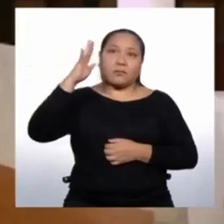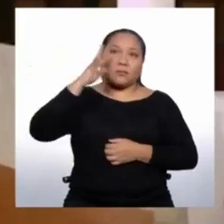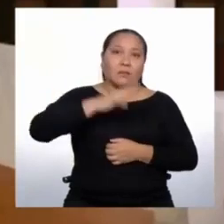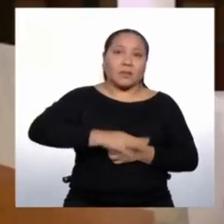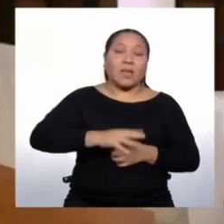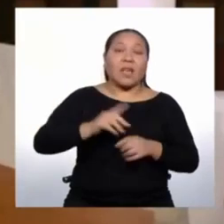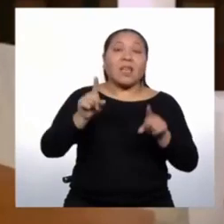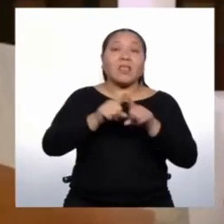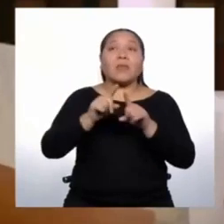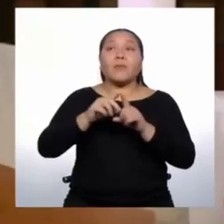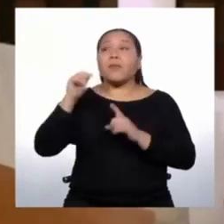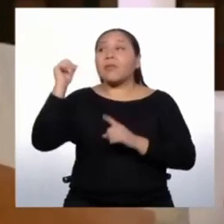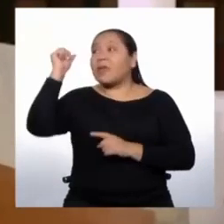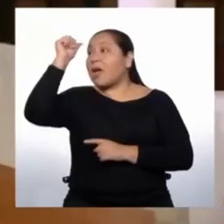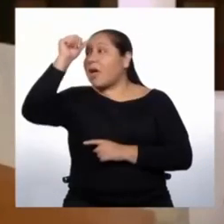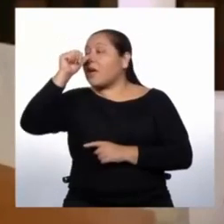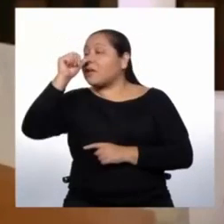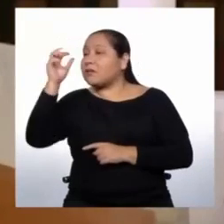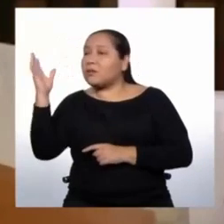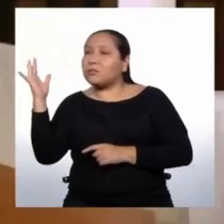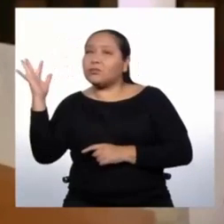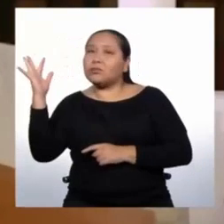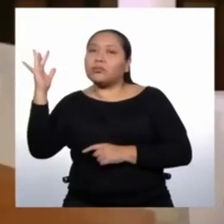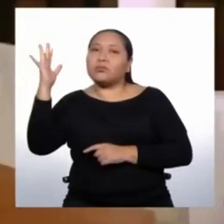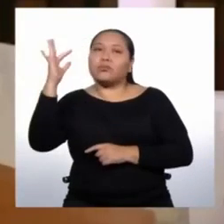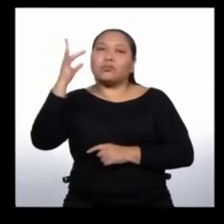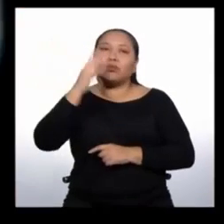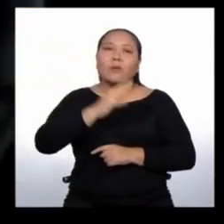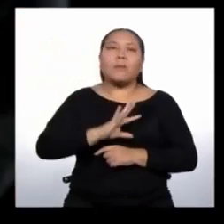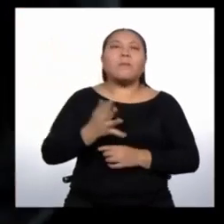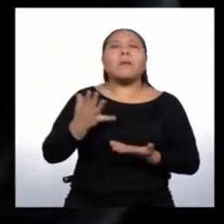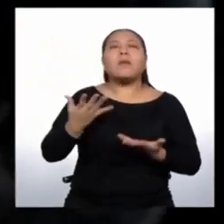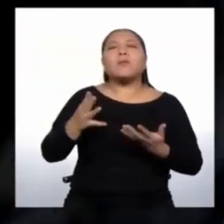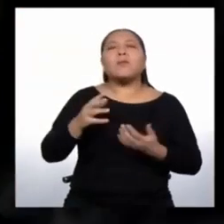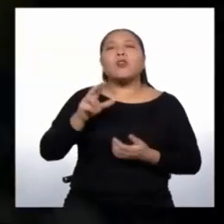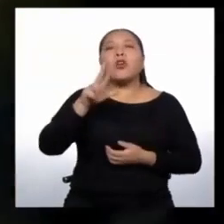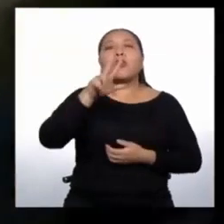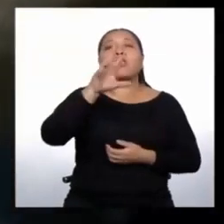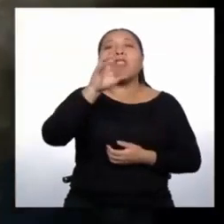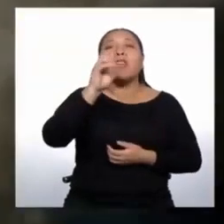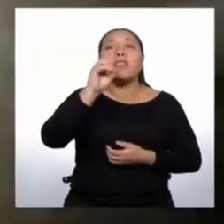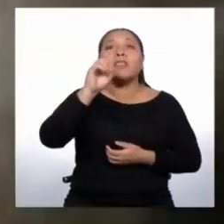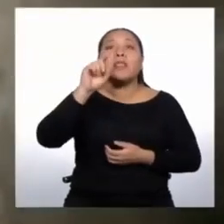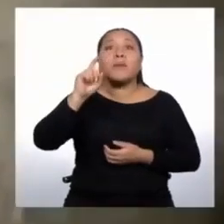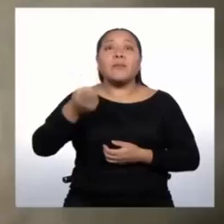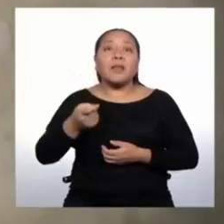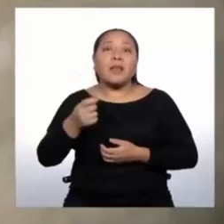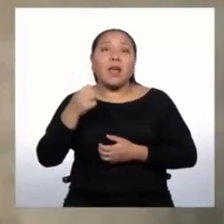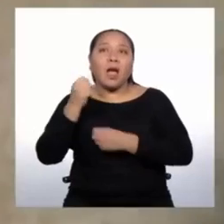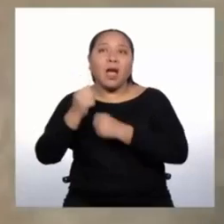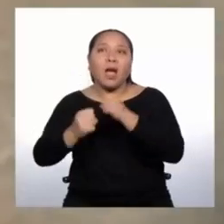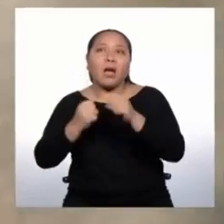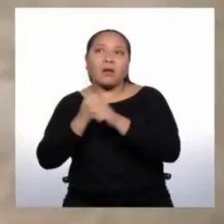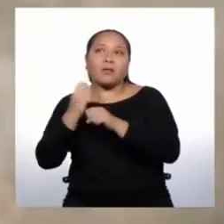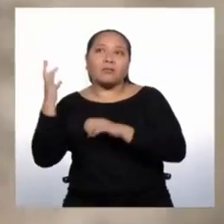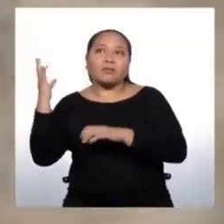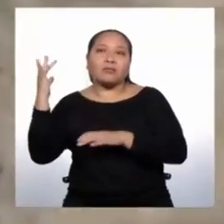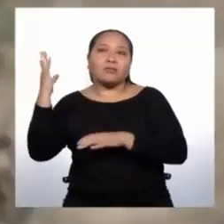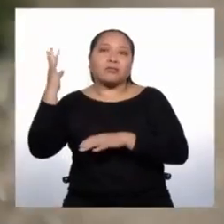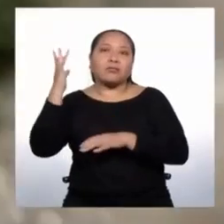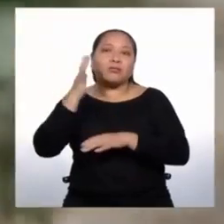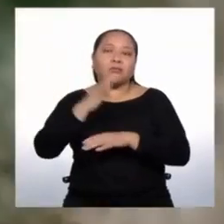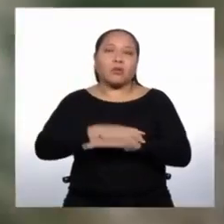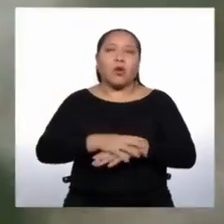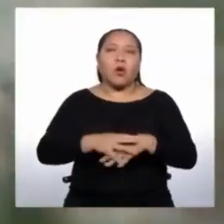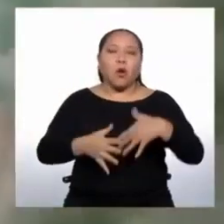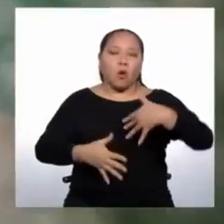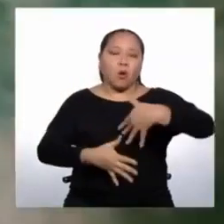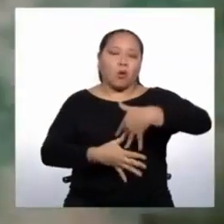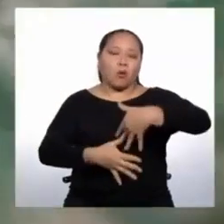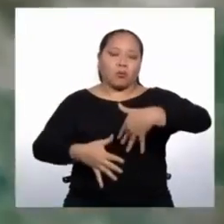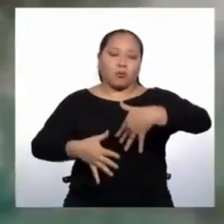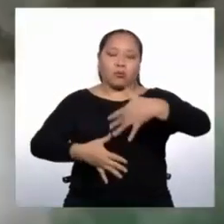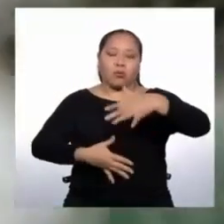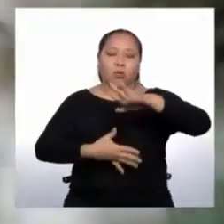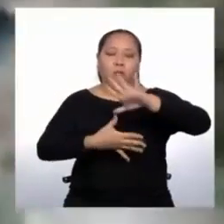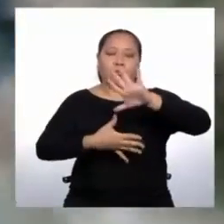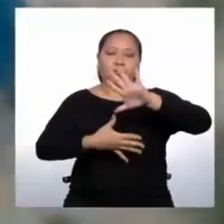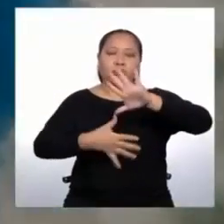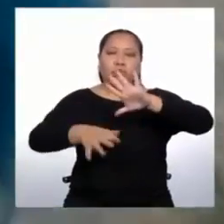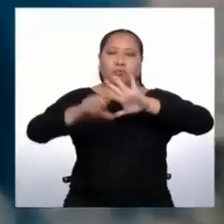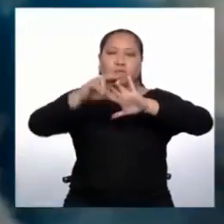por el estrecho de Berín, y esa migración tomó 30.000 años. Vinimos del norte, la población peruana viene del norte y se empuebla de norte a sur.